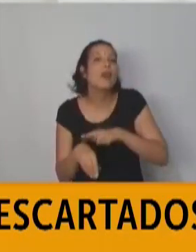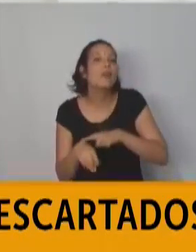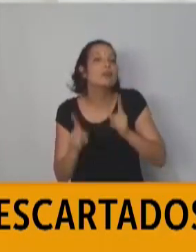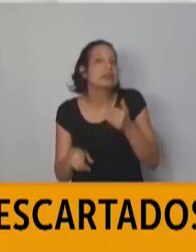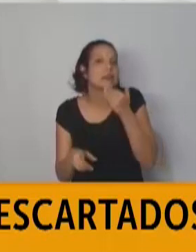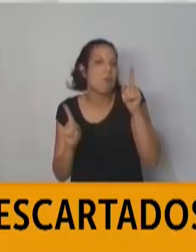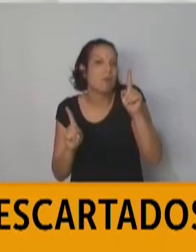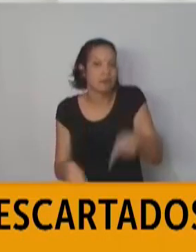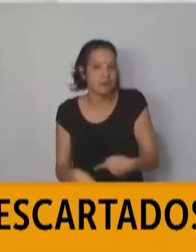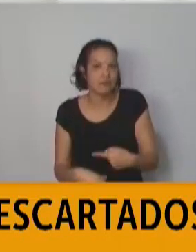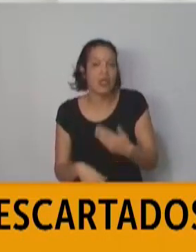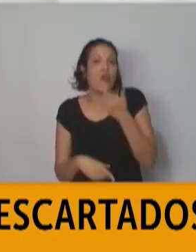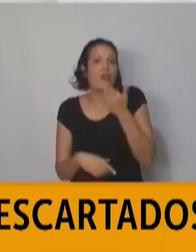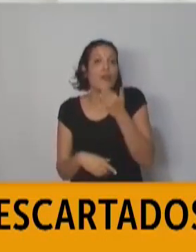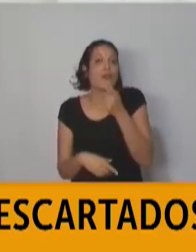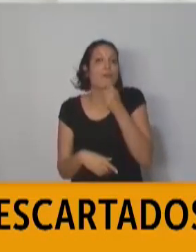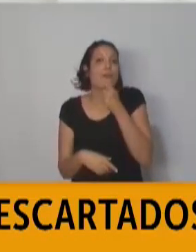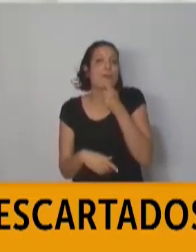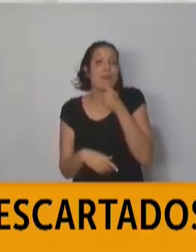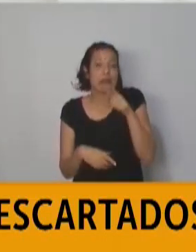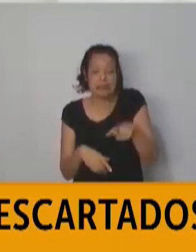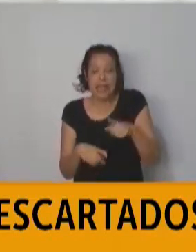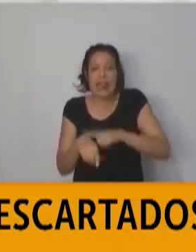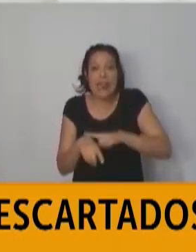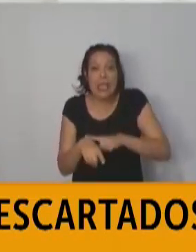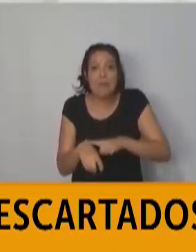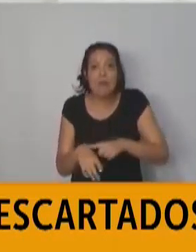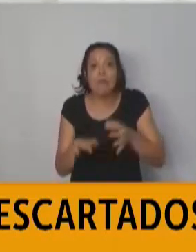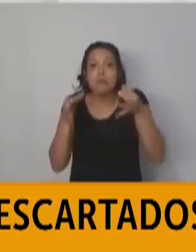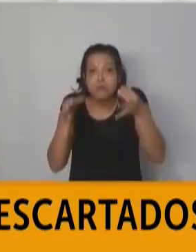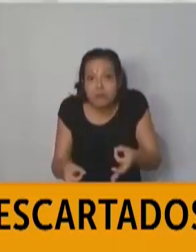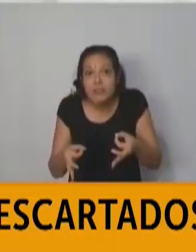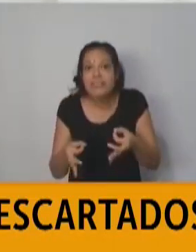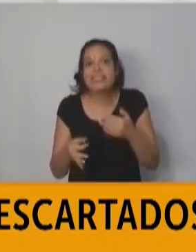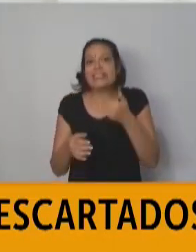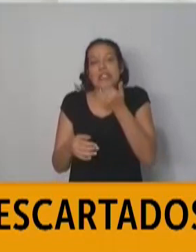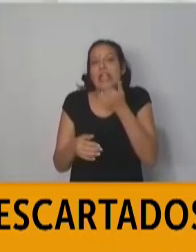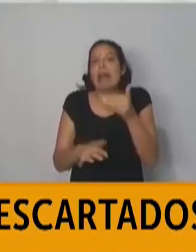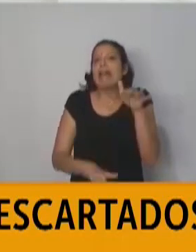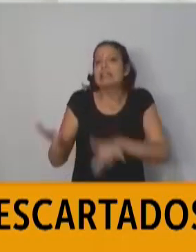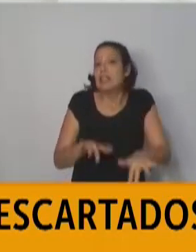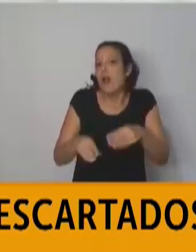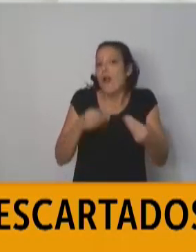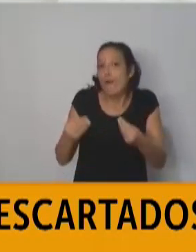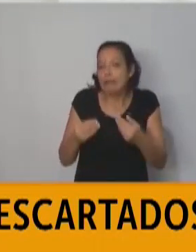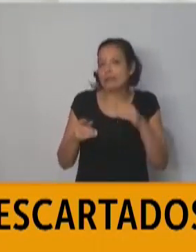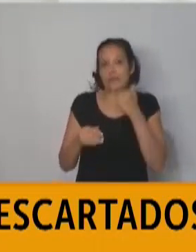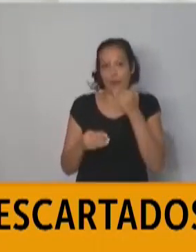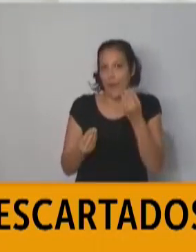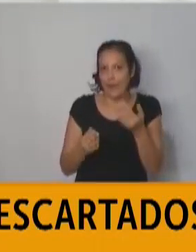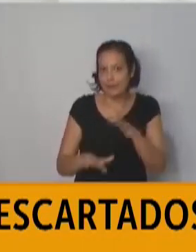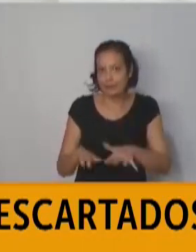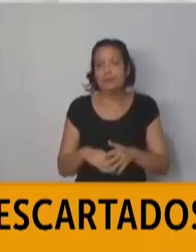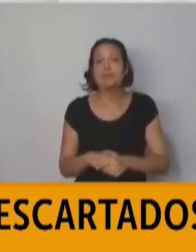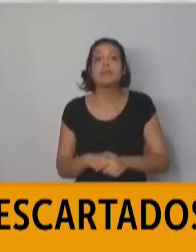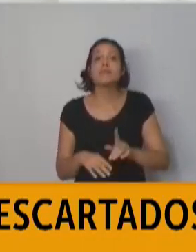podemos dimensionar, porque si uno no tiene el periodo de tiempo, no puede dimensionar en cuánto puede estar afectando. Cuando